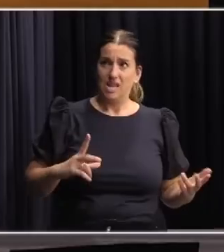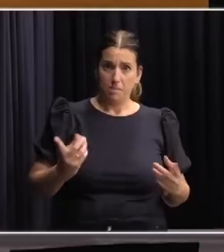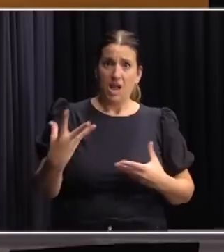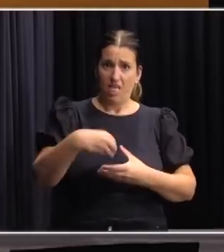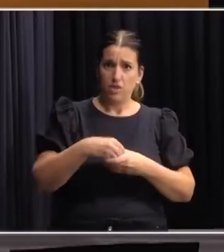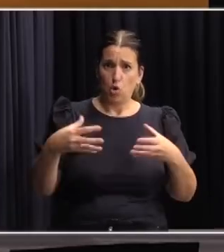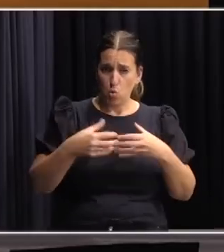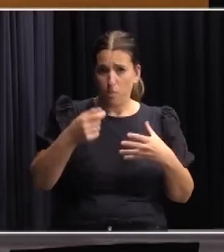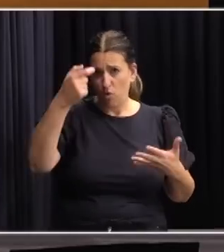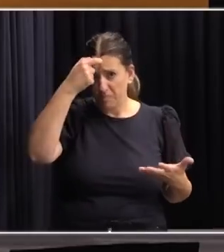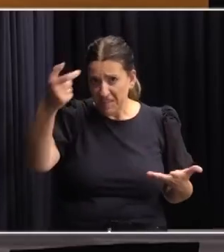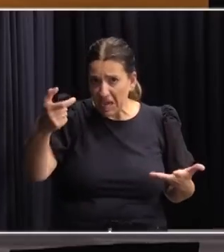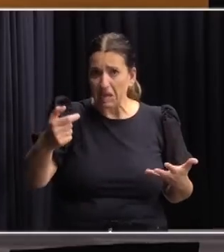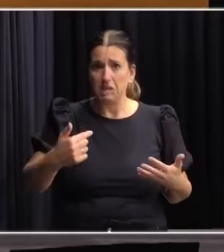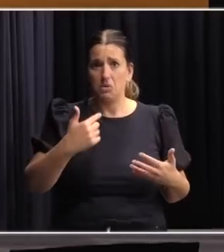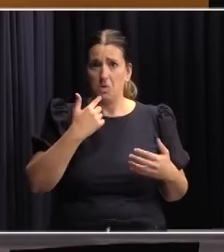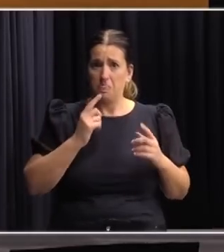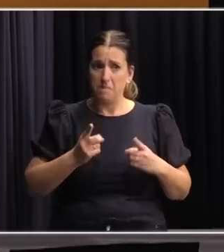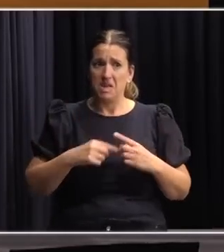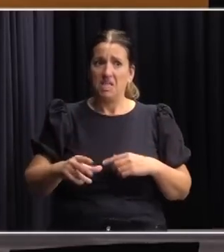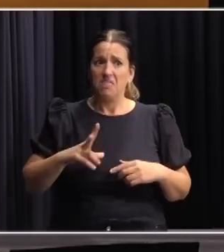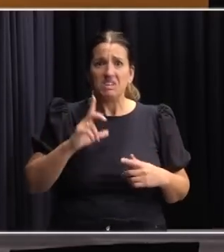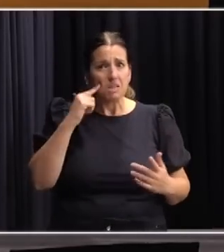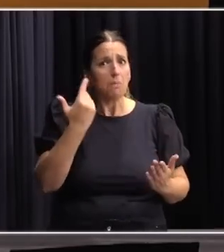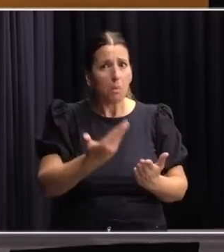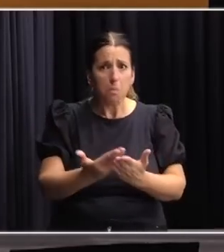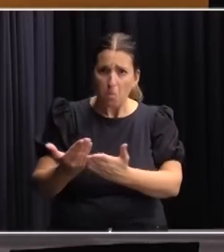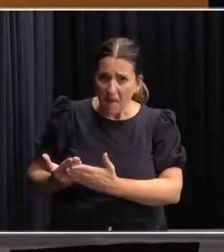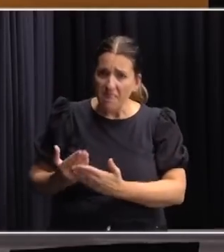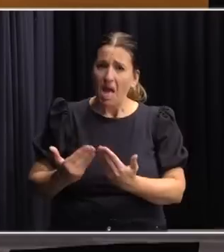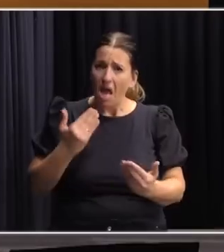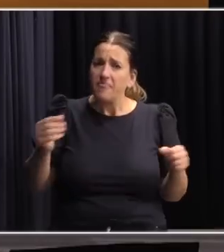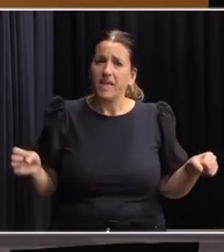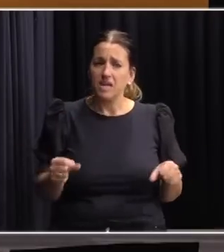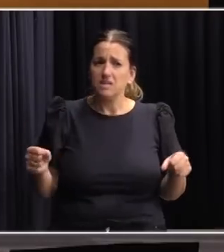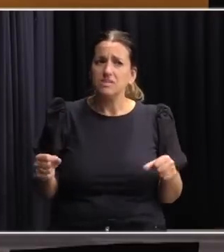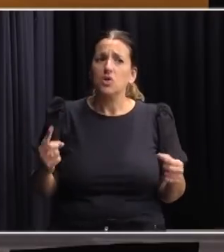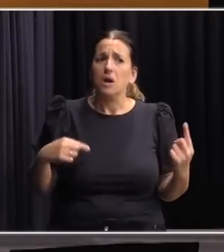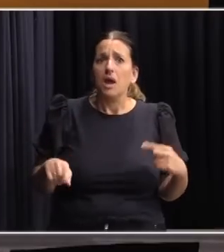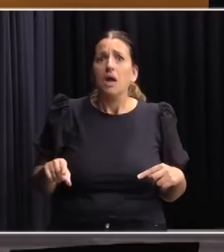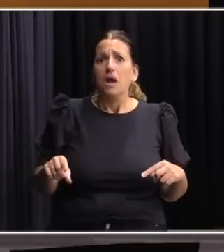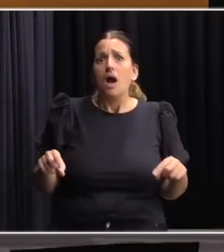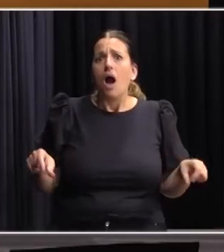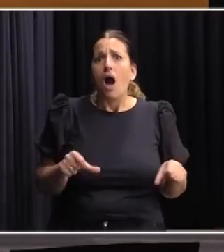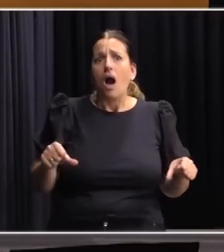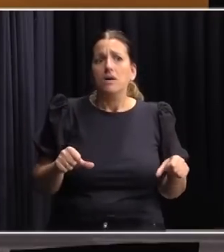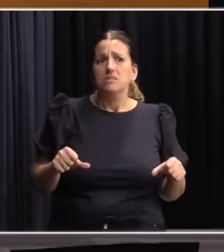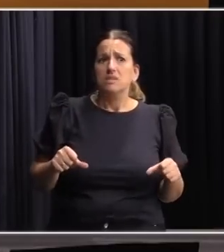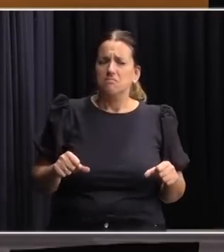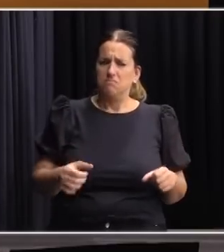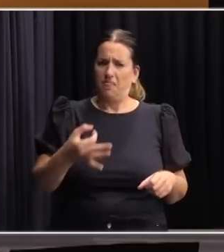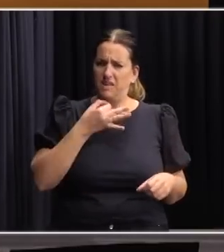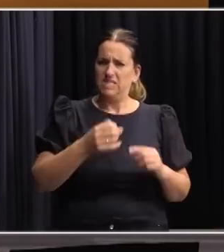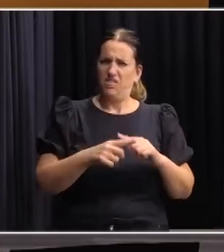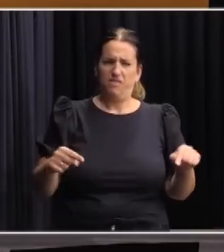la comisión de expertos que dice haber realizado propuestas también en su momento y que de alguna forma está sosteniendo algo